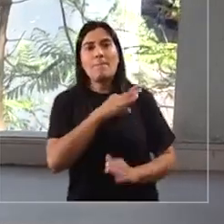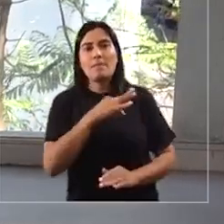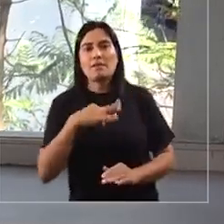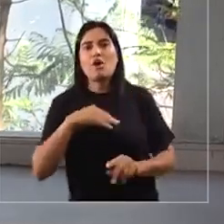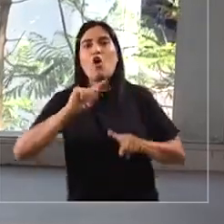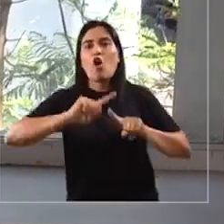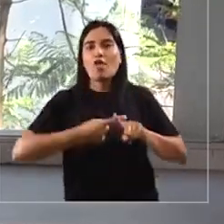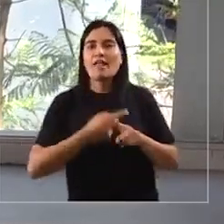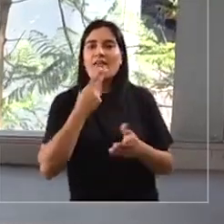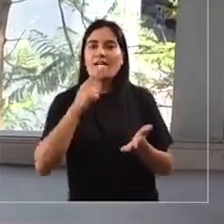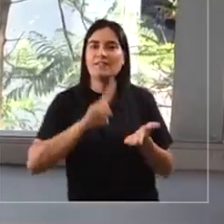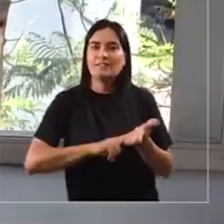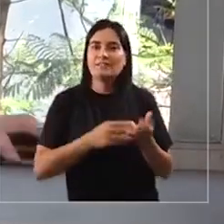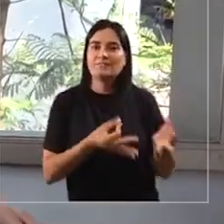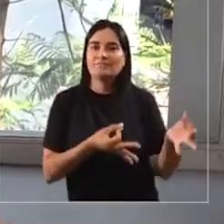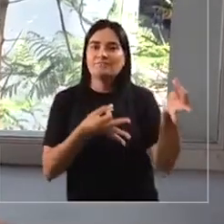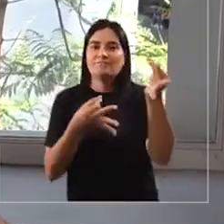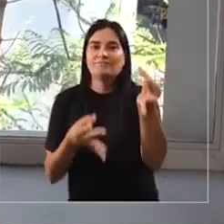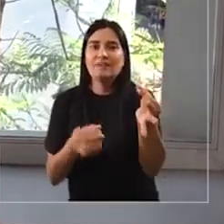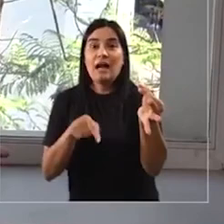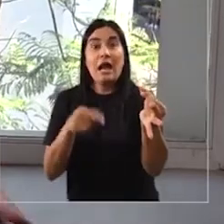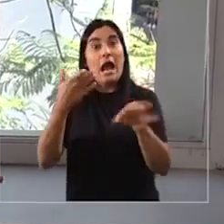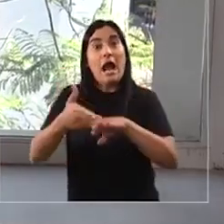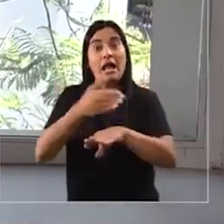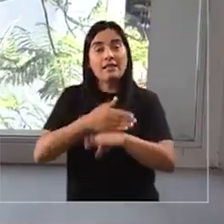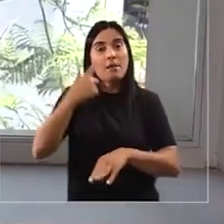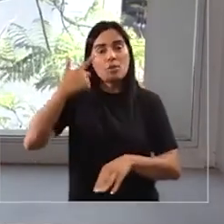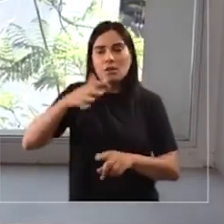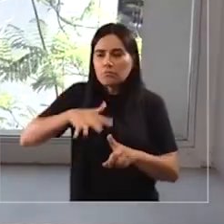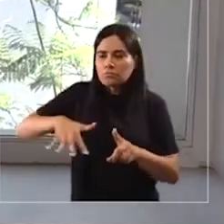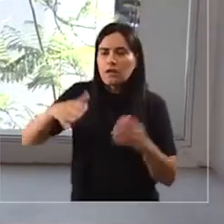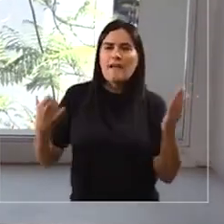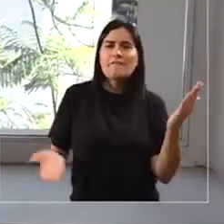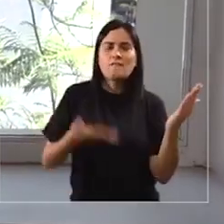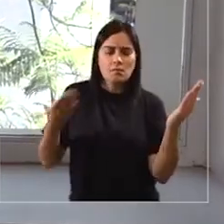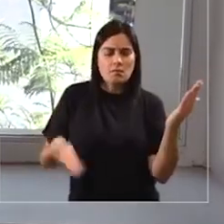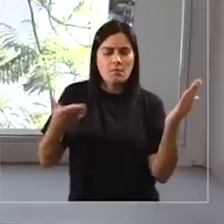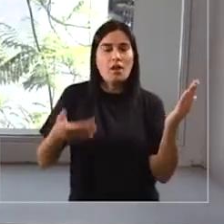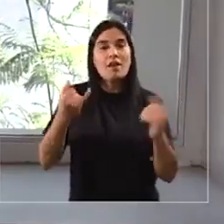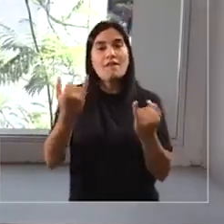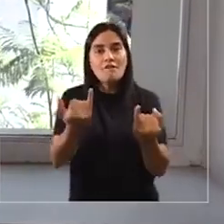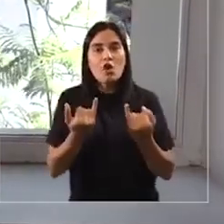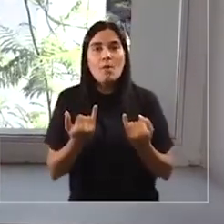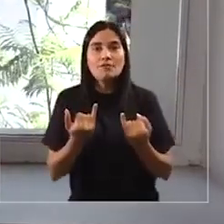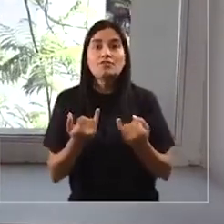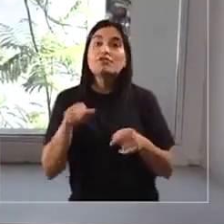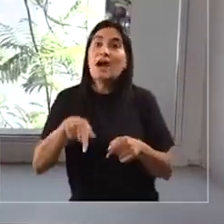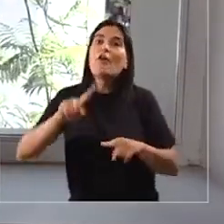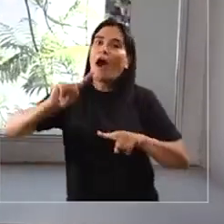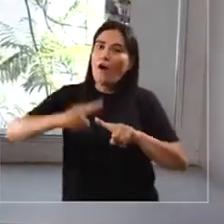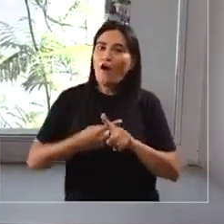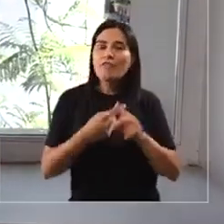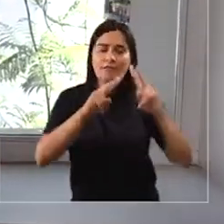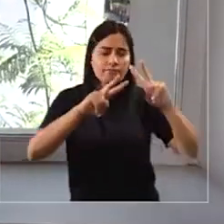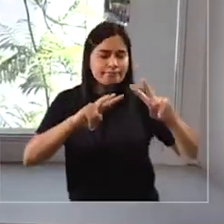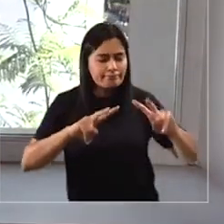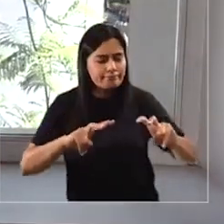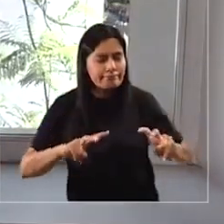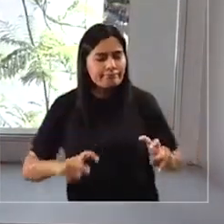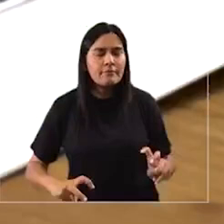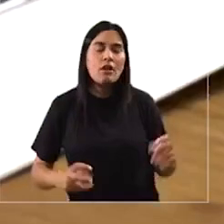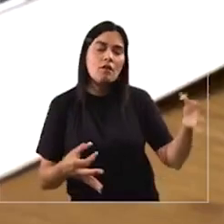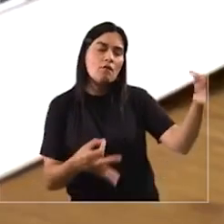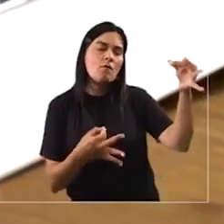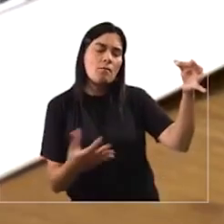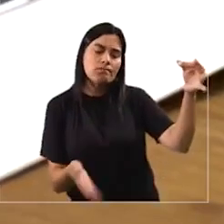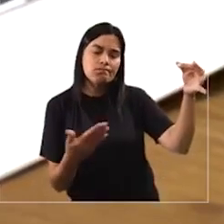nuevamente la resolución, pero esta vez considerando todas las partes del expediente que hubiese dejado fuera. Entonces lo que tiene que hacer es analizar todos los antecedentes